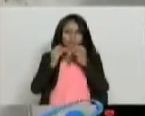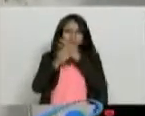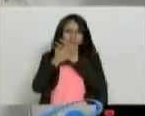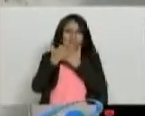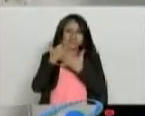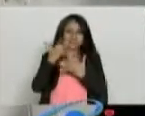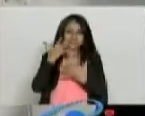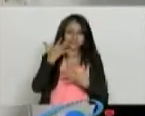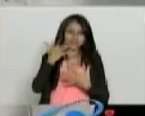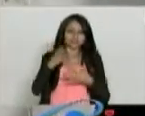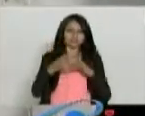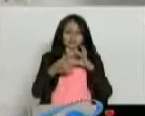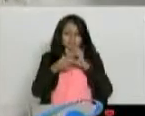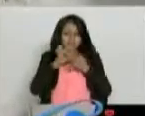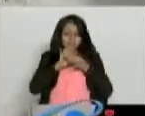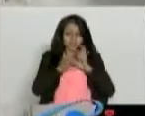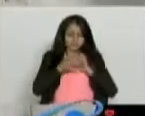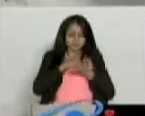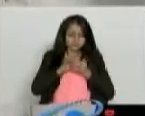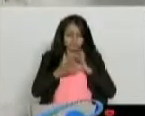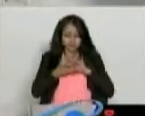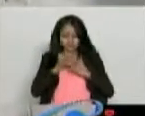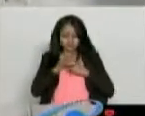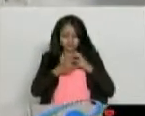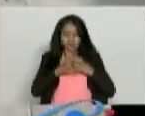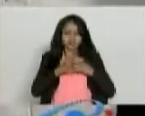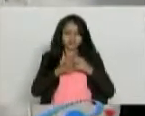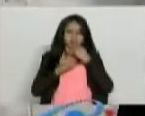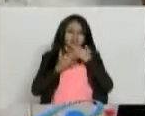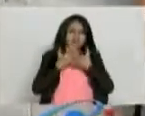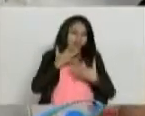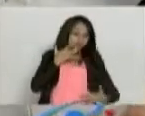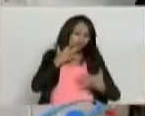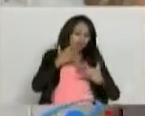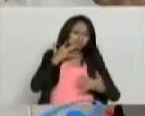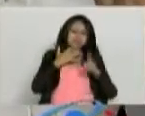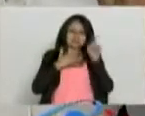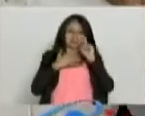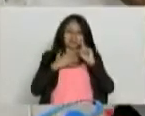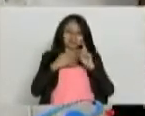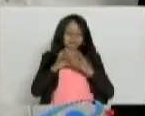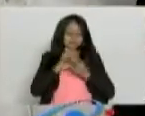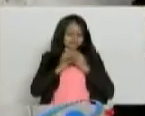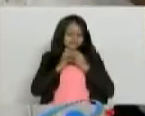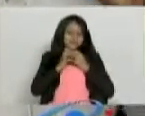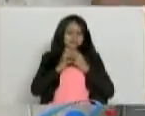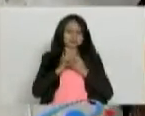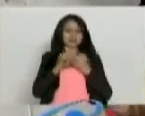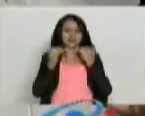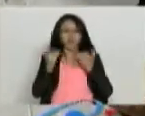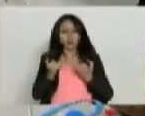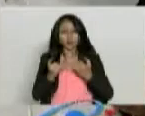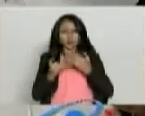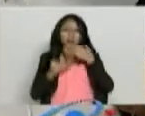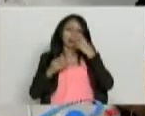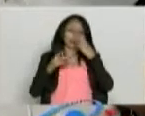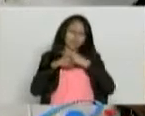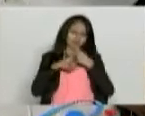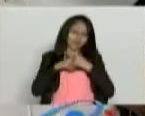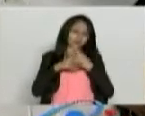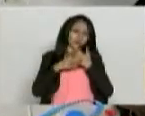forman un coágulo para que uno no se desangre. Entonces, puede fallar en dos aspectos. Que están muy bajitas